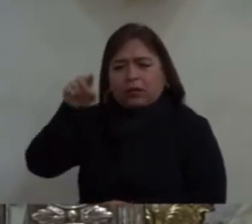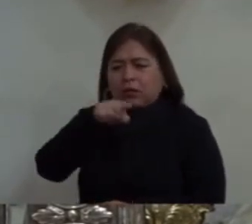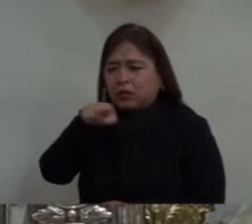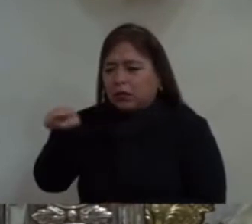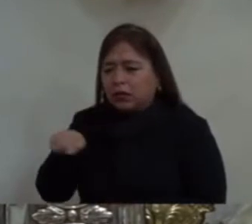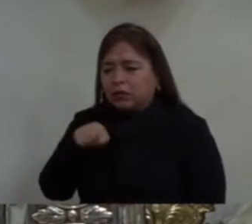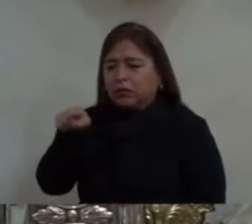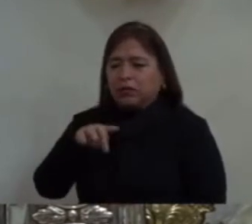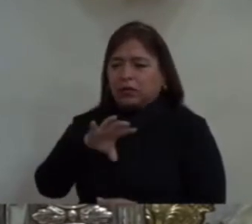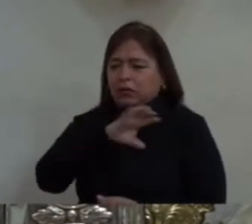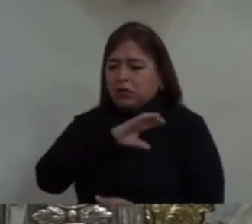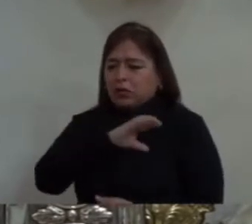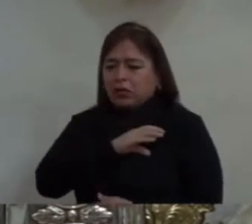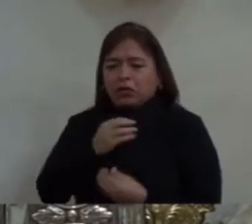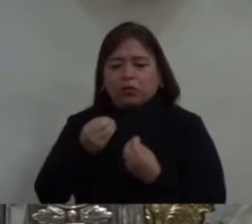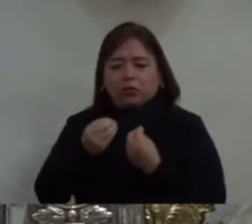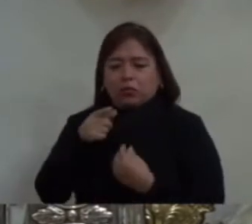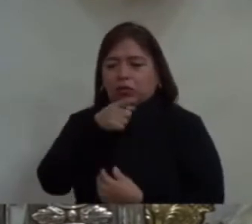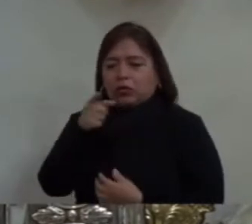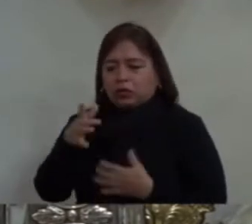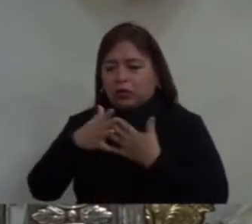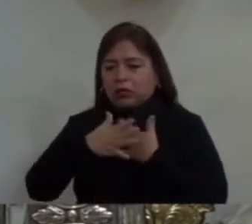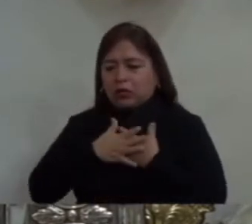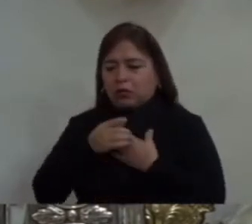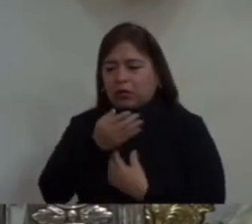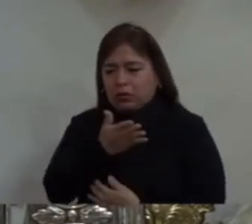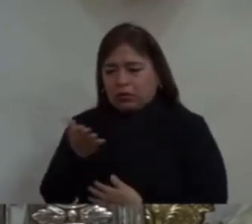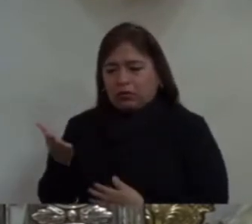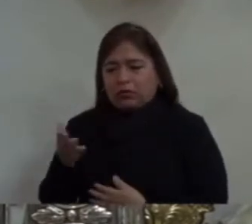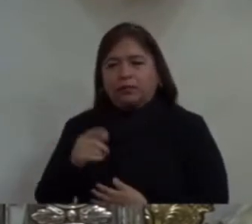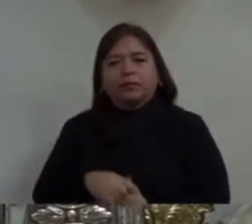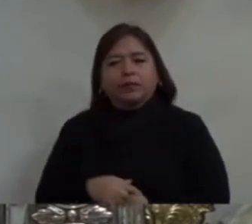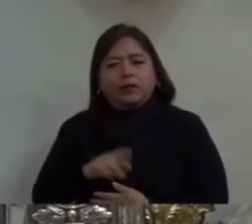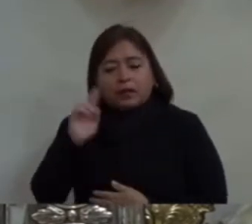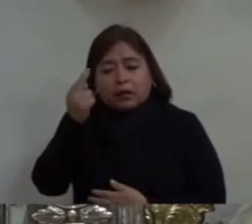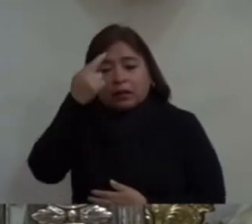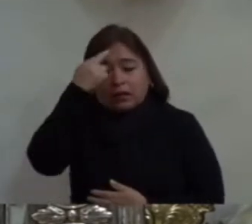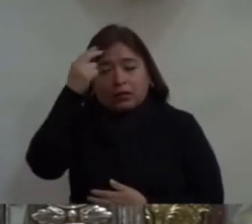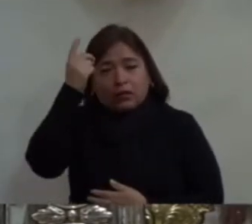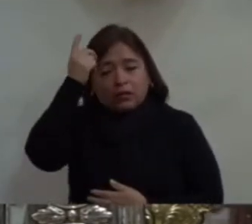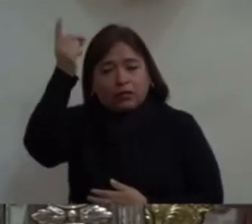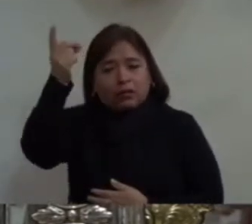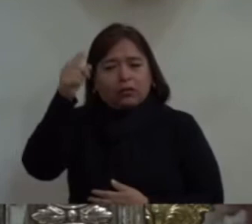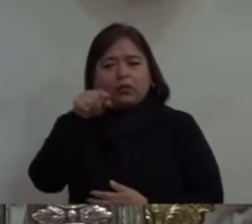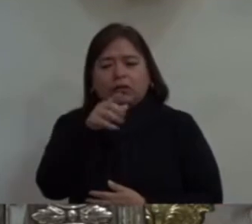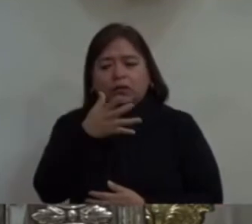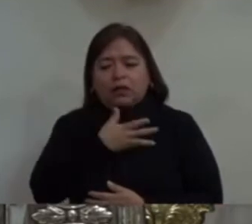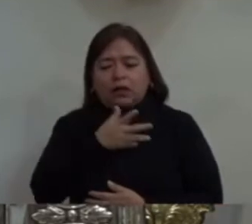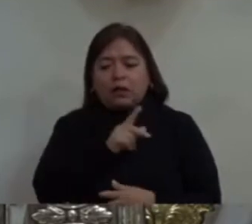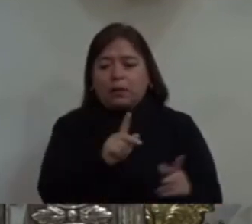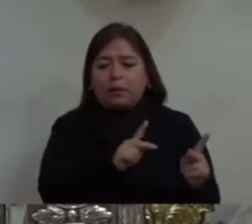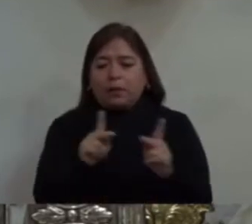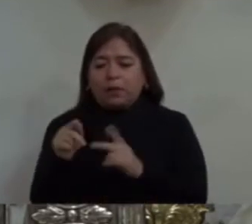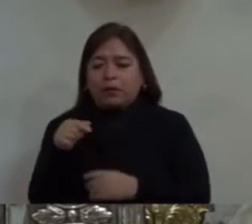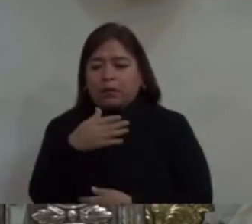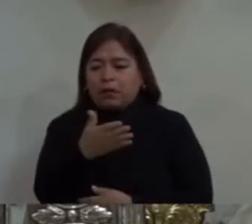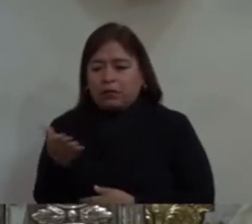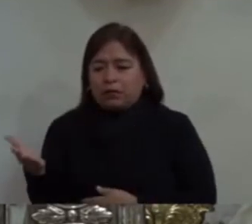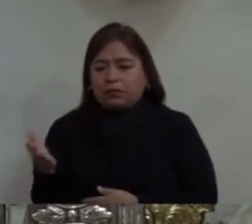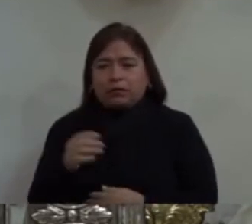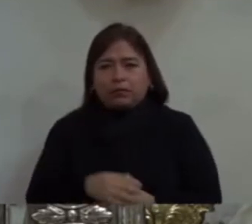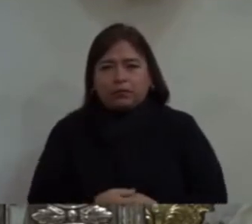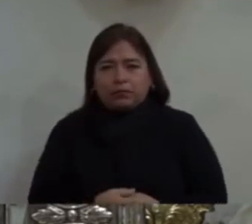Tiene un proyecto de eternidad para ustedes. Cuando Jesús